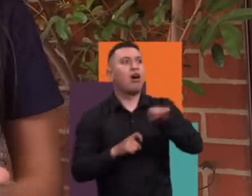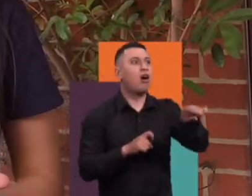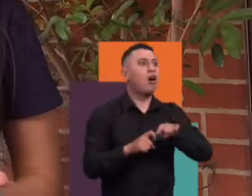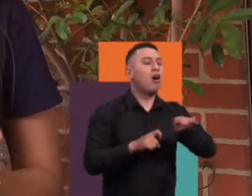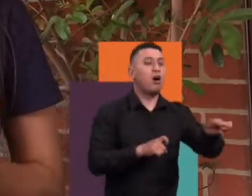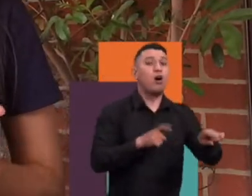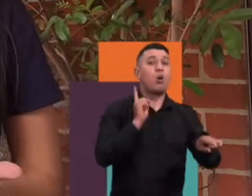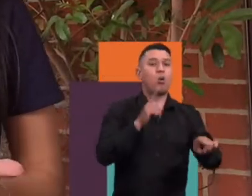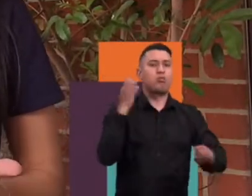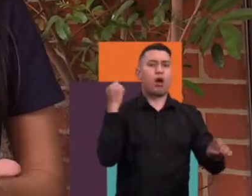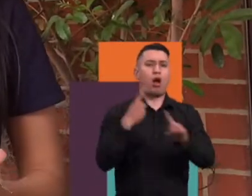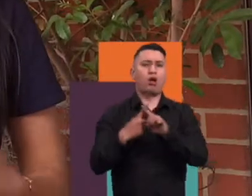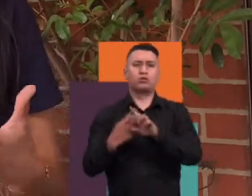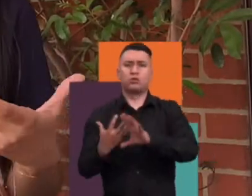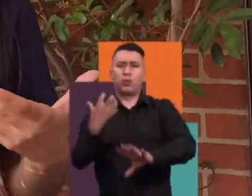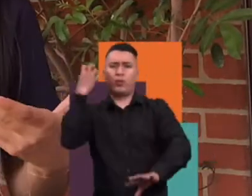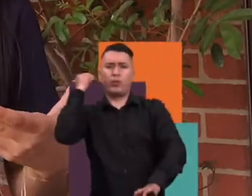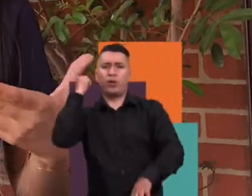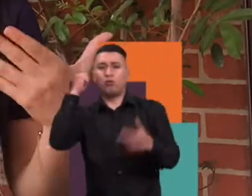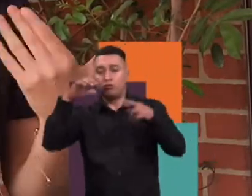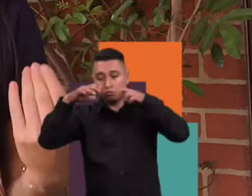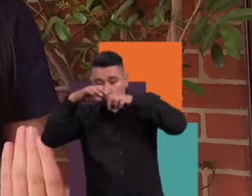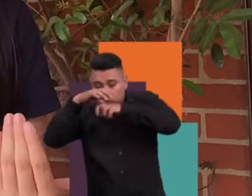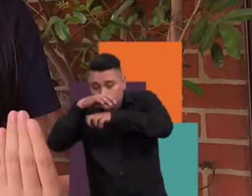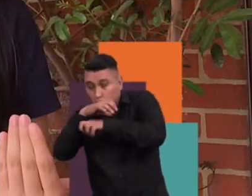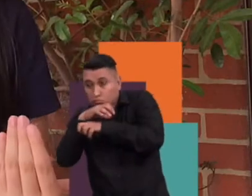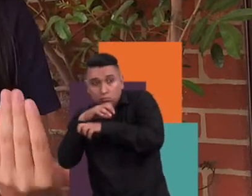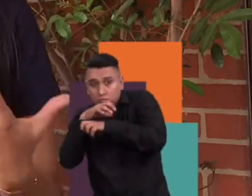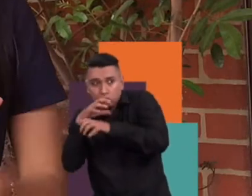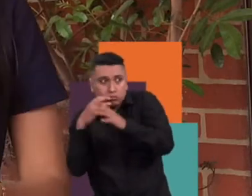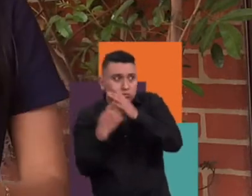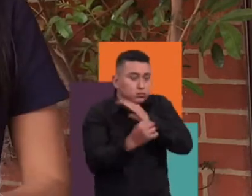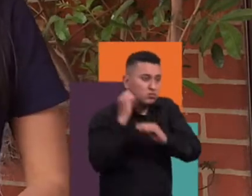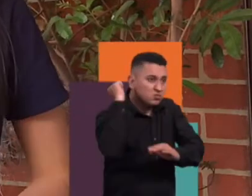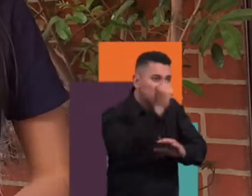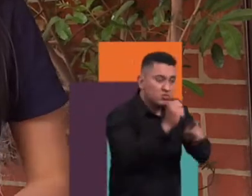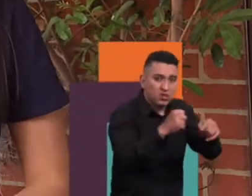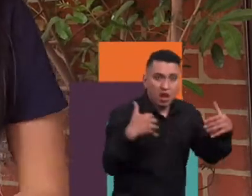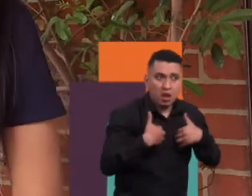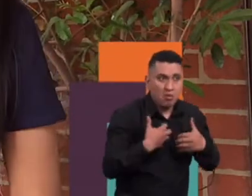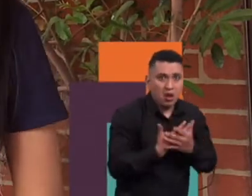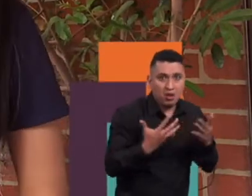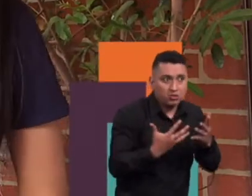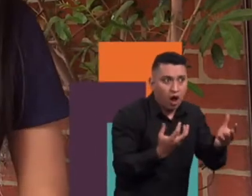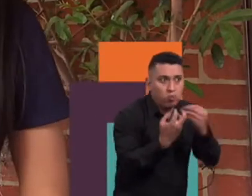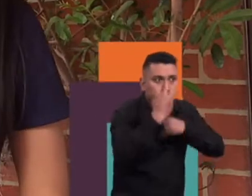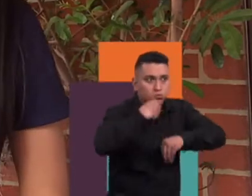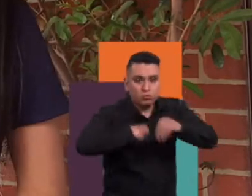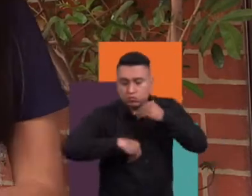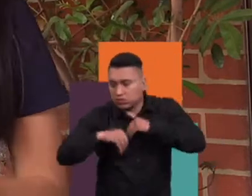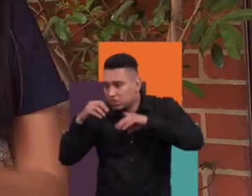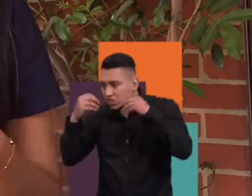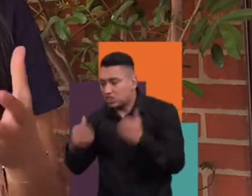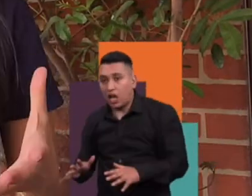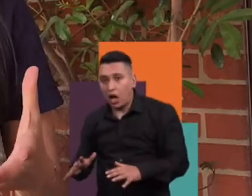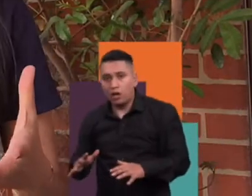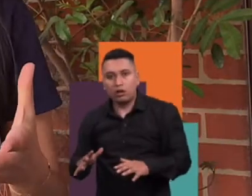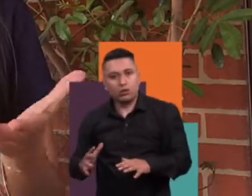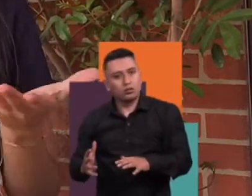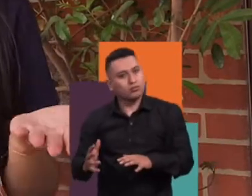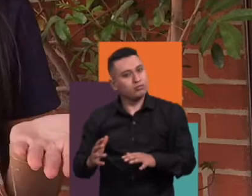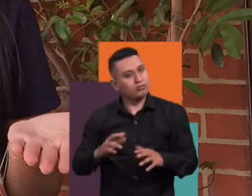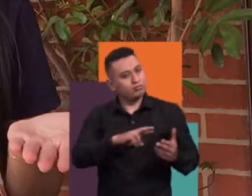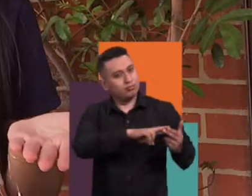frente al miedo que nos ha acompañado desde que vivíamos en las cavernas y salíamos para cazar y conseguir alimento. Era inevitable